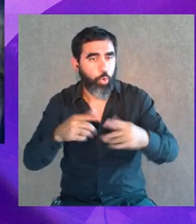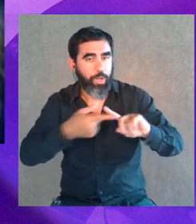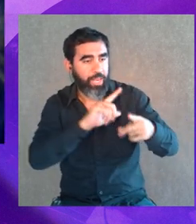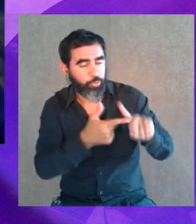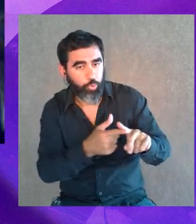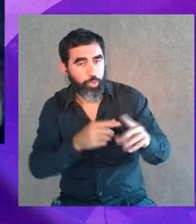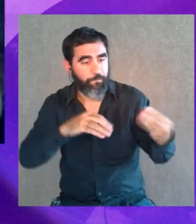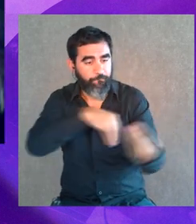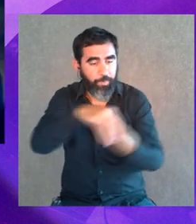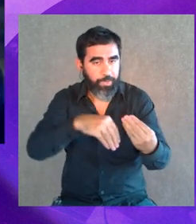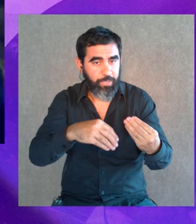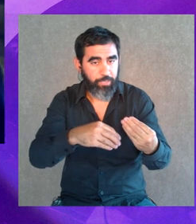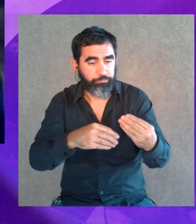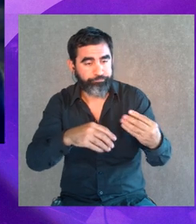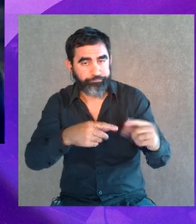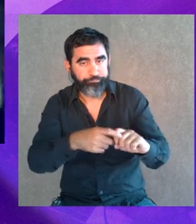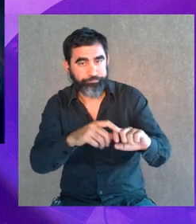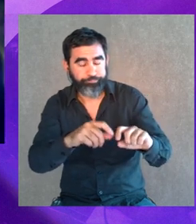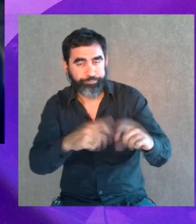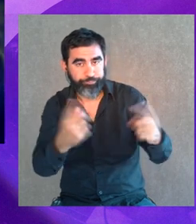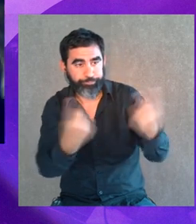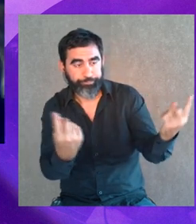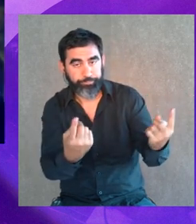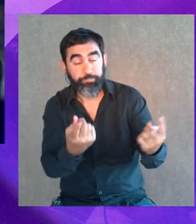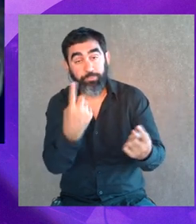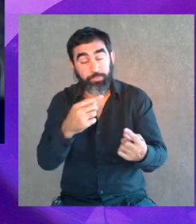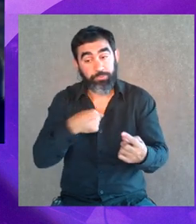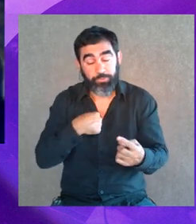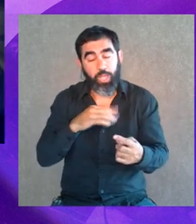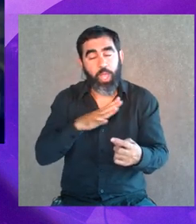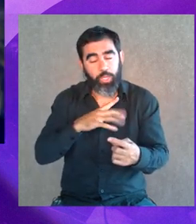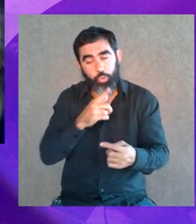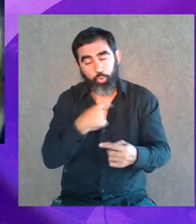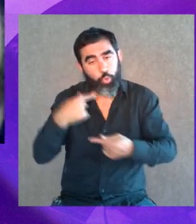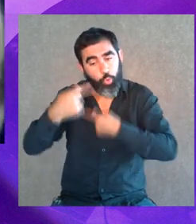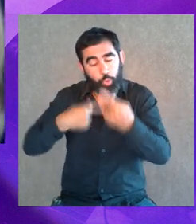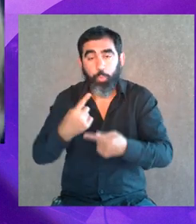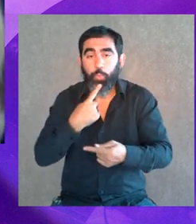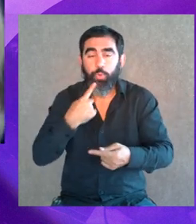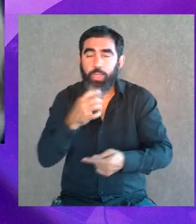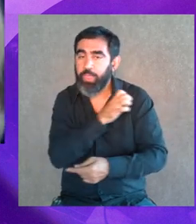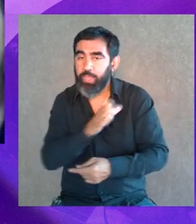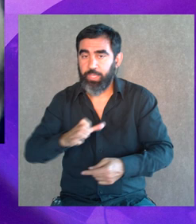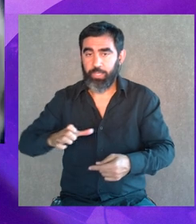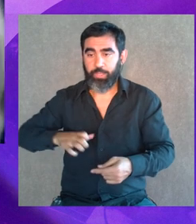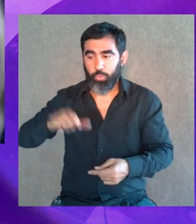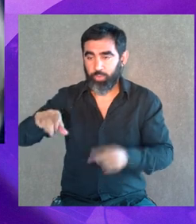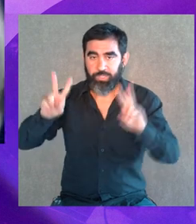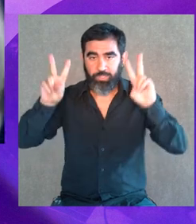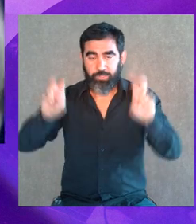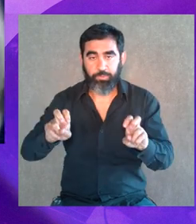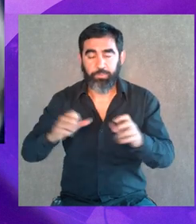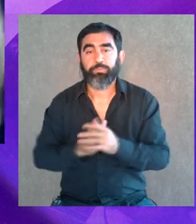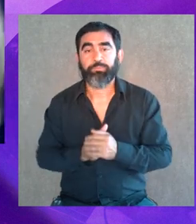con familia, con todos. Entonces, nosotros tenemos, sí, y vamos a continuar una política de Estado en este tema,